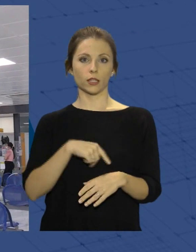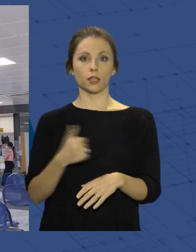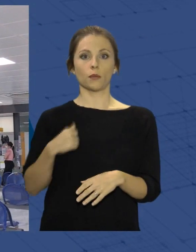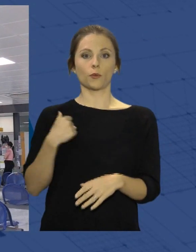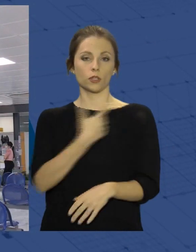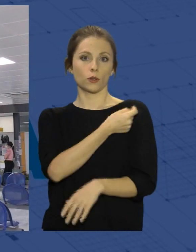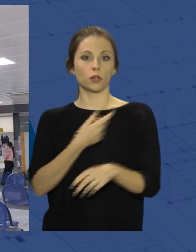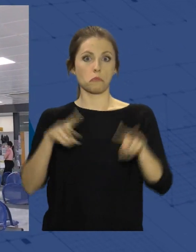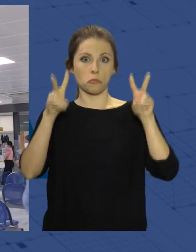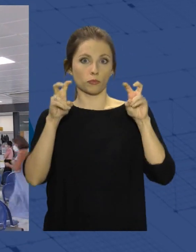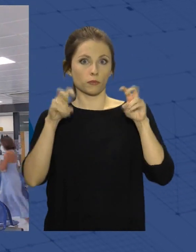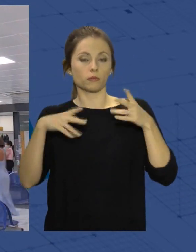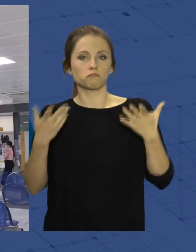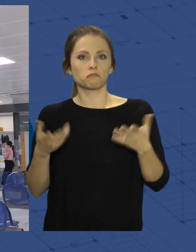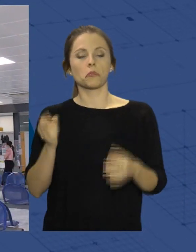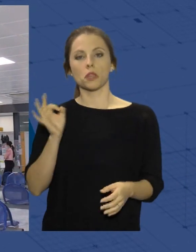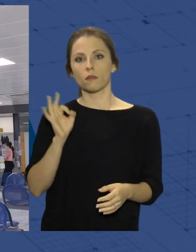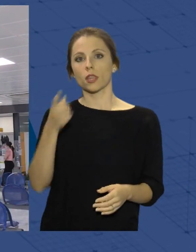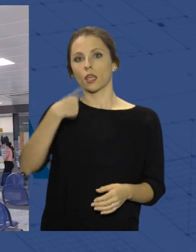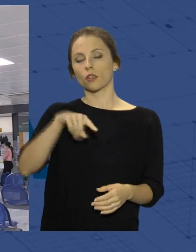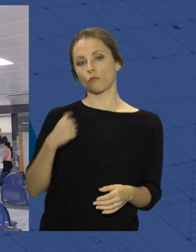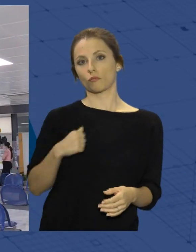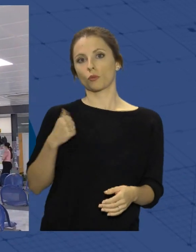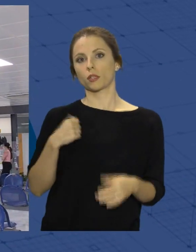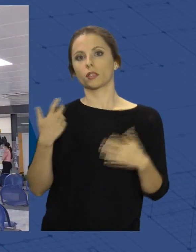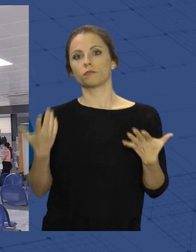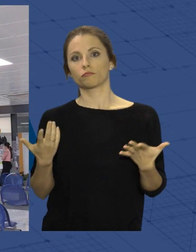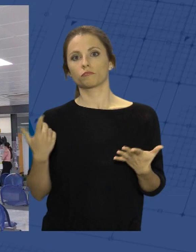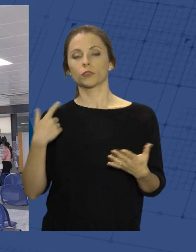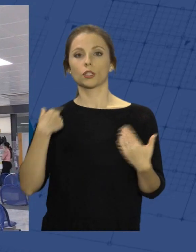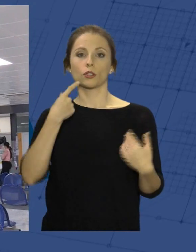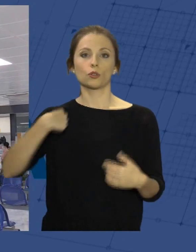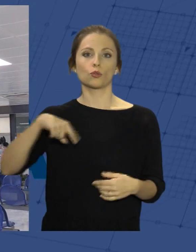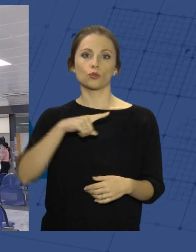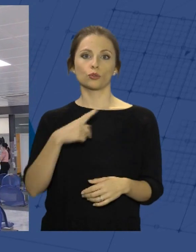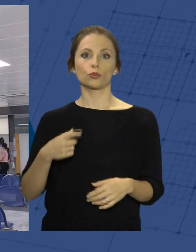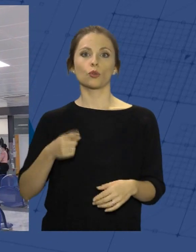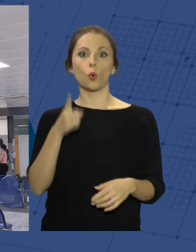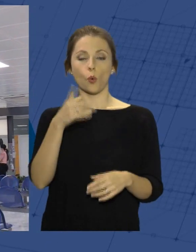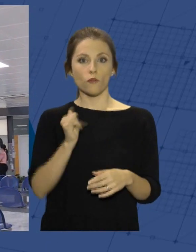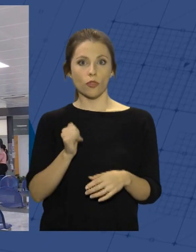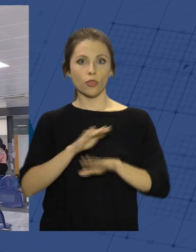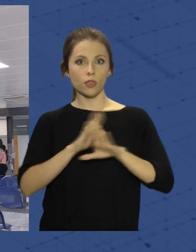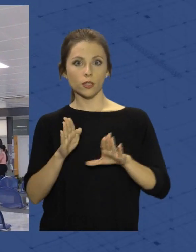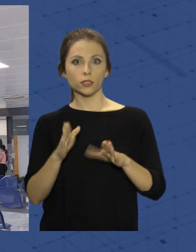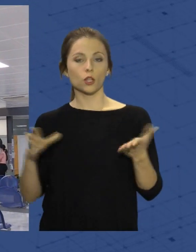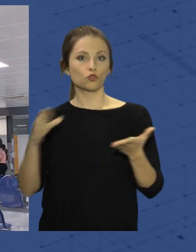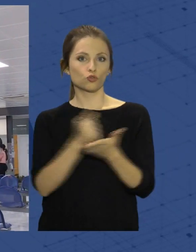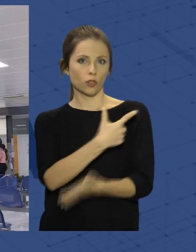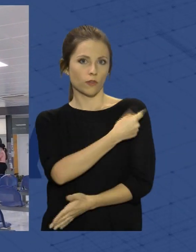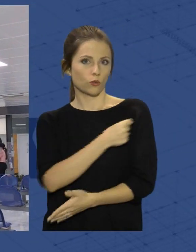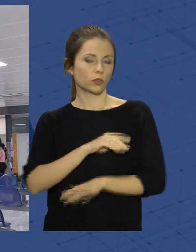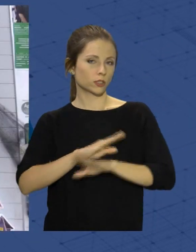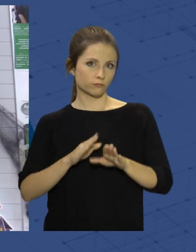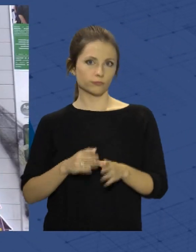novedad, pues la verdad es que ellas también aprovechan y así dejamos en un solo acto hacemos toda la vacunación que le